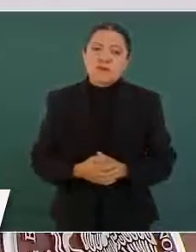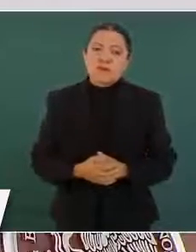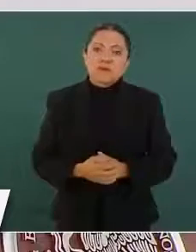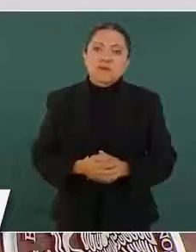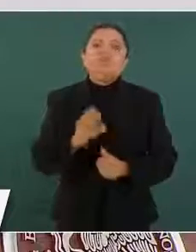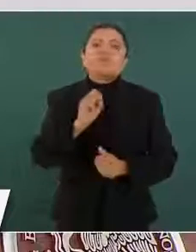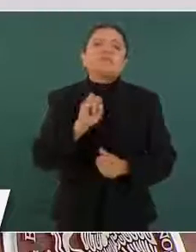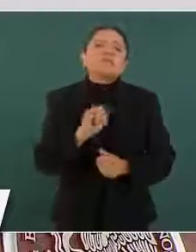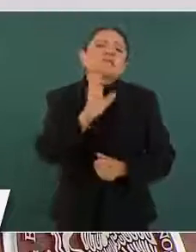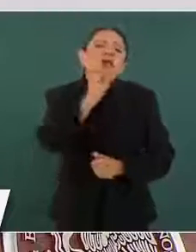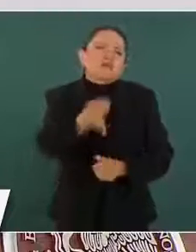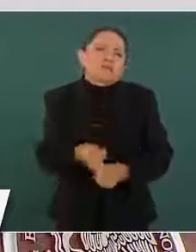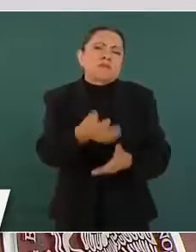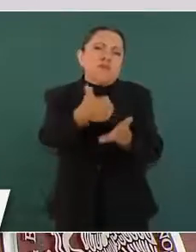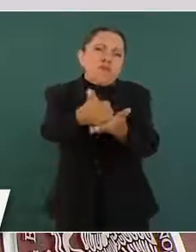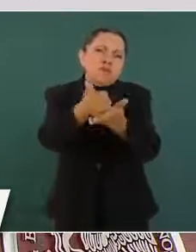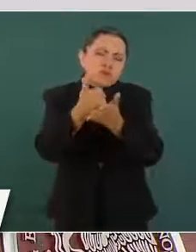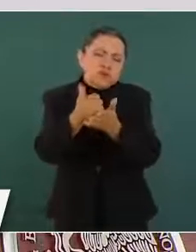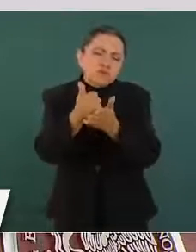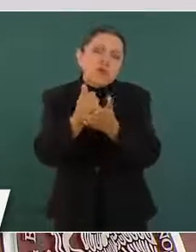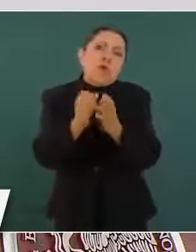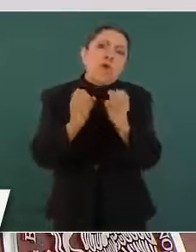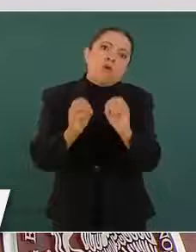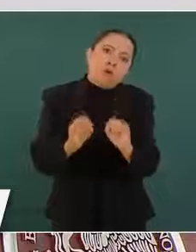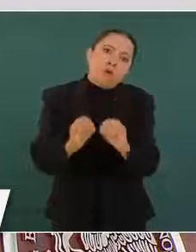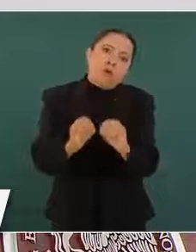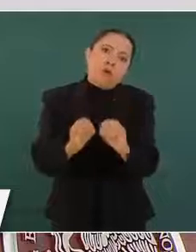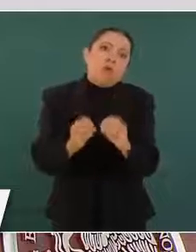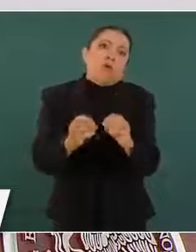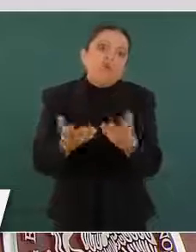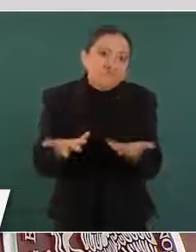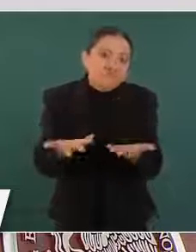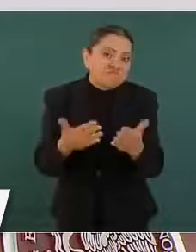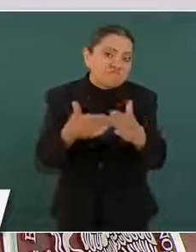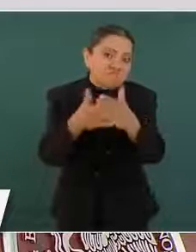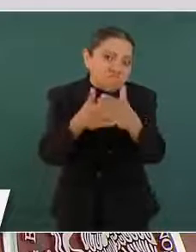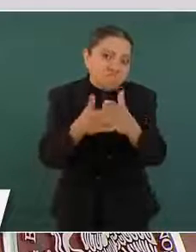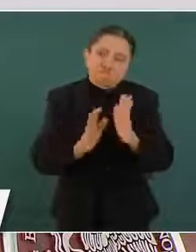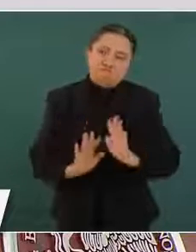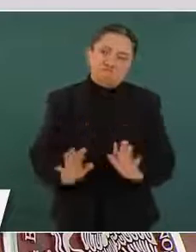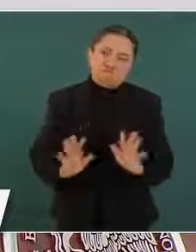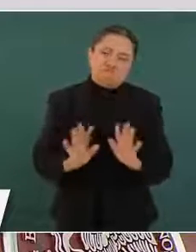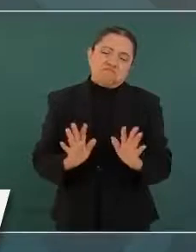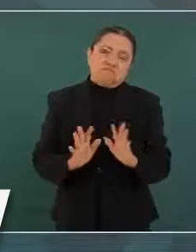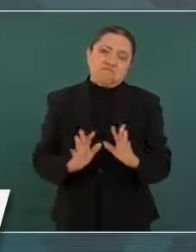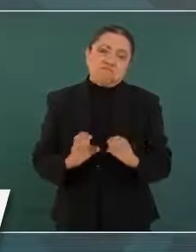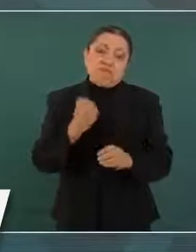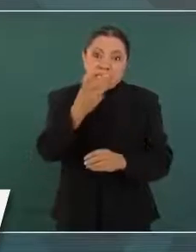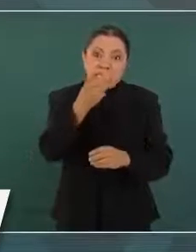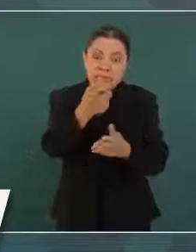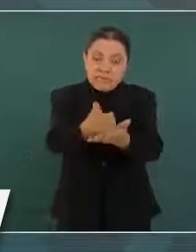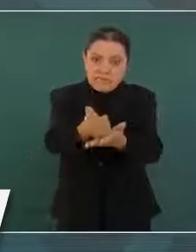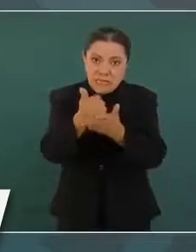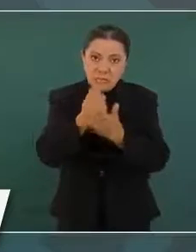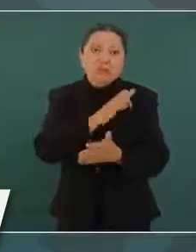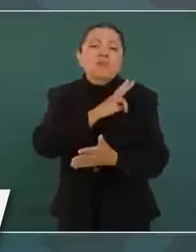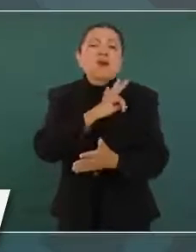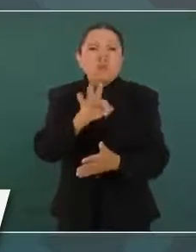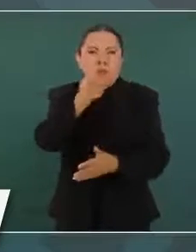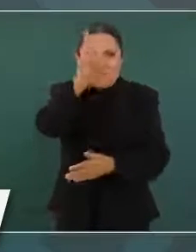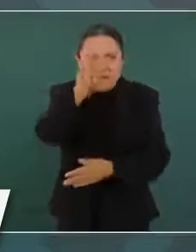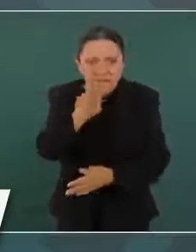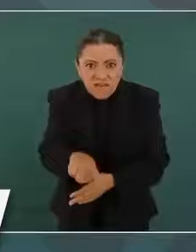esa cooperación puede ayudar